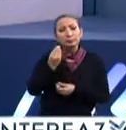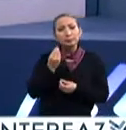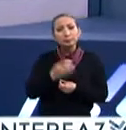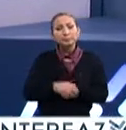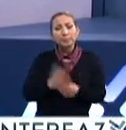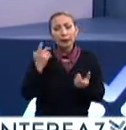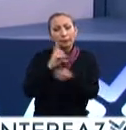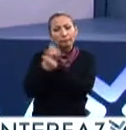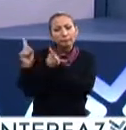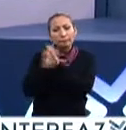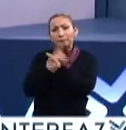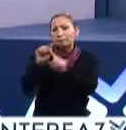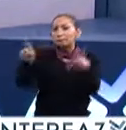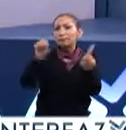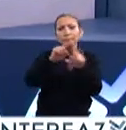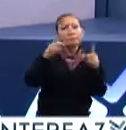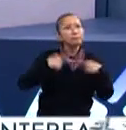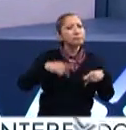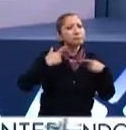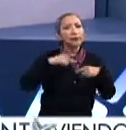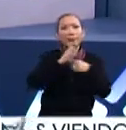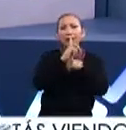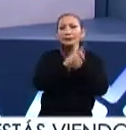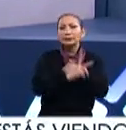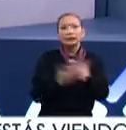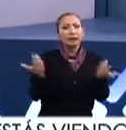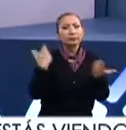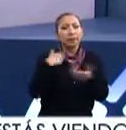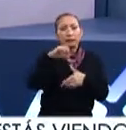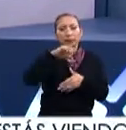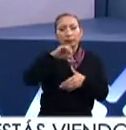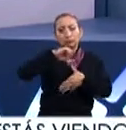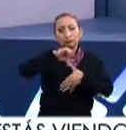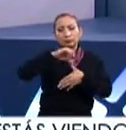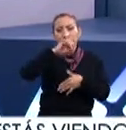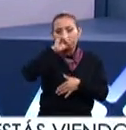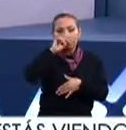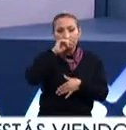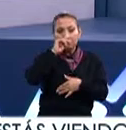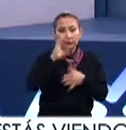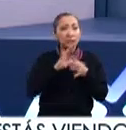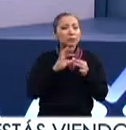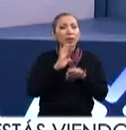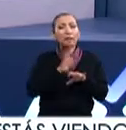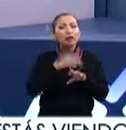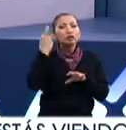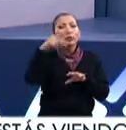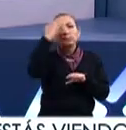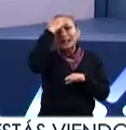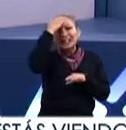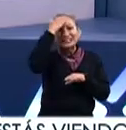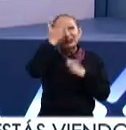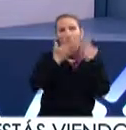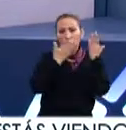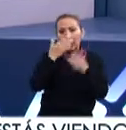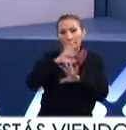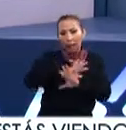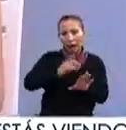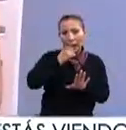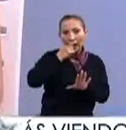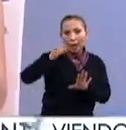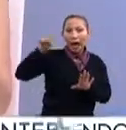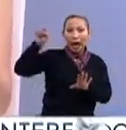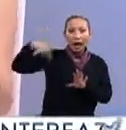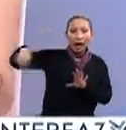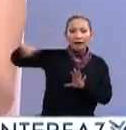y conviví con gente de todos los países de Sudamérica. Platícanos un poco más a fondo sobre esta experiencia académica, ya nos decías que bueno,